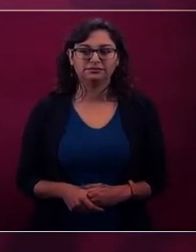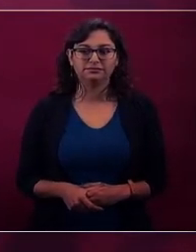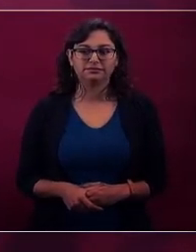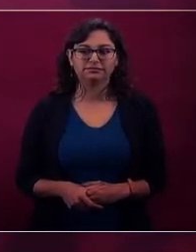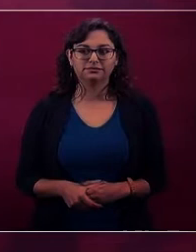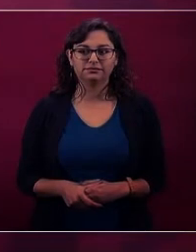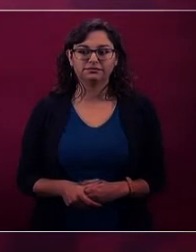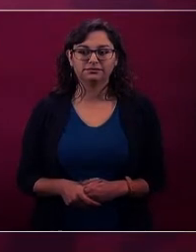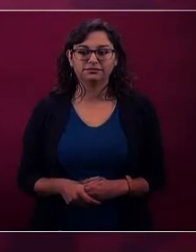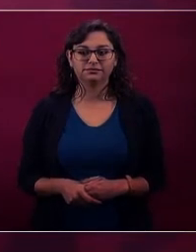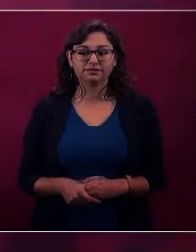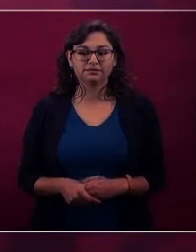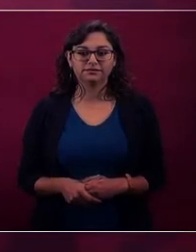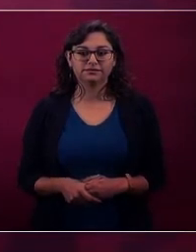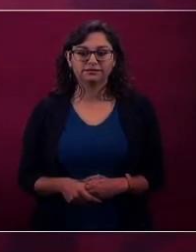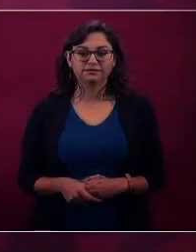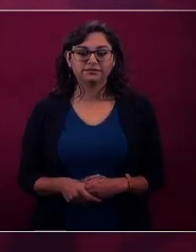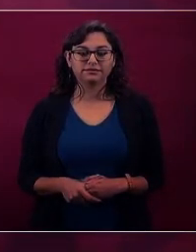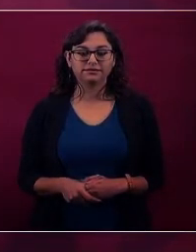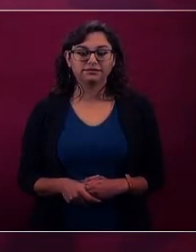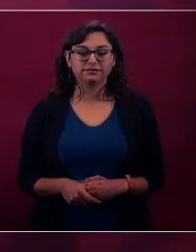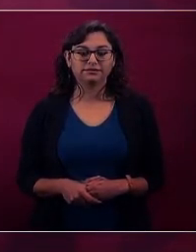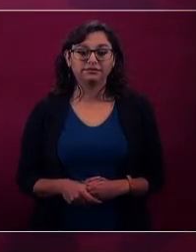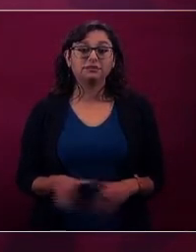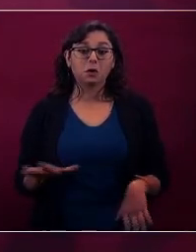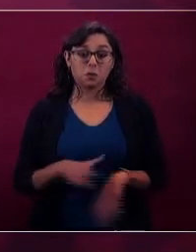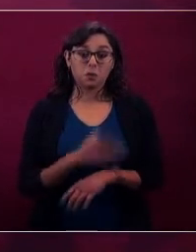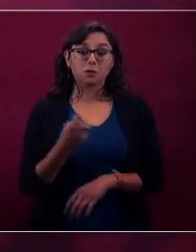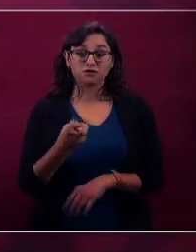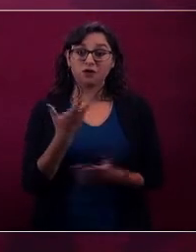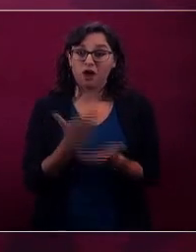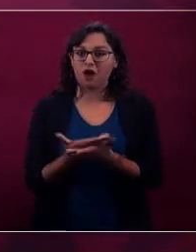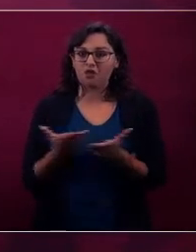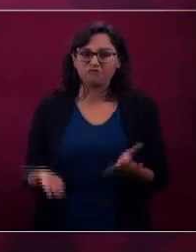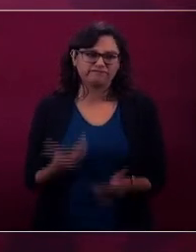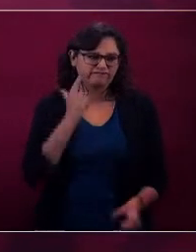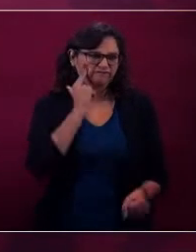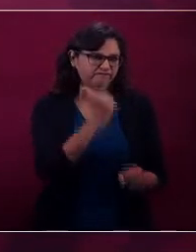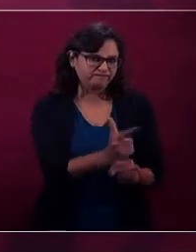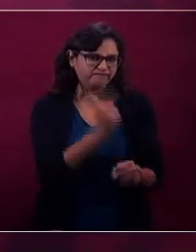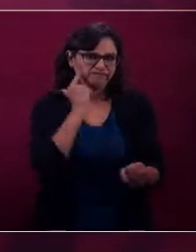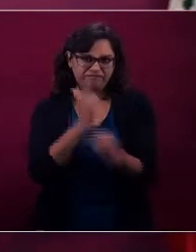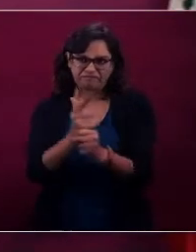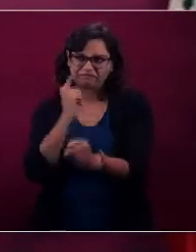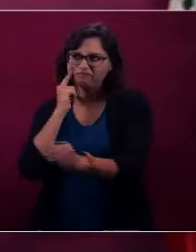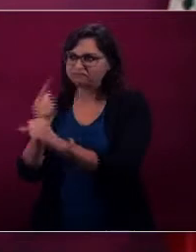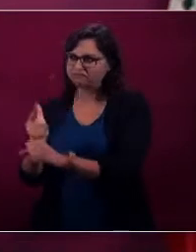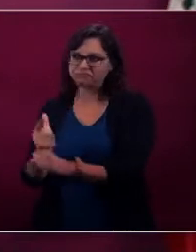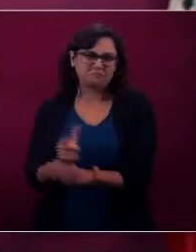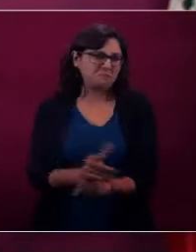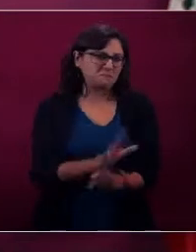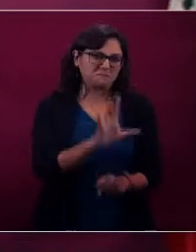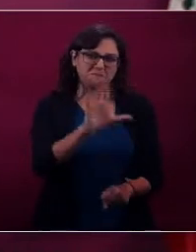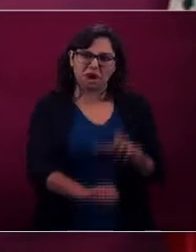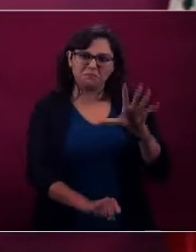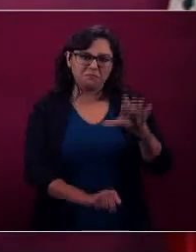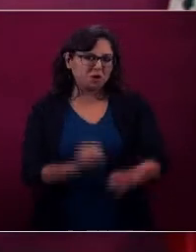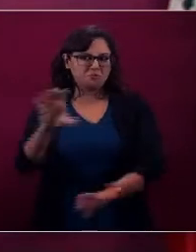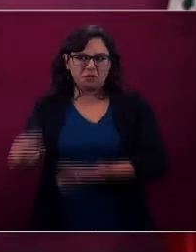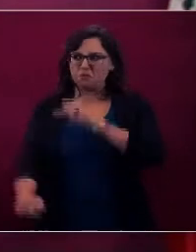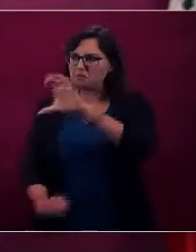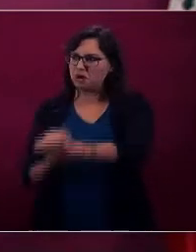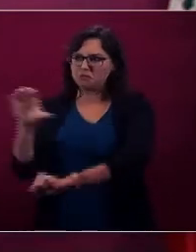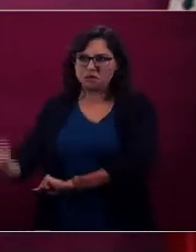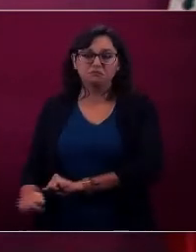decomisos en general. A ver si le pedimos